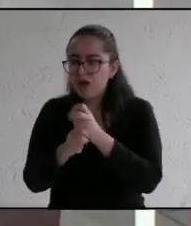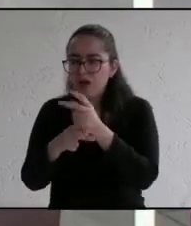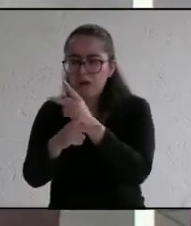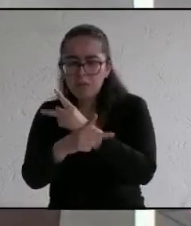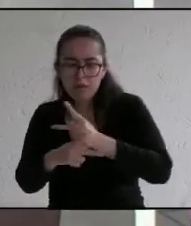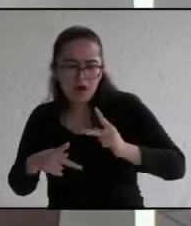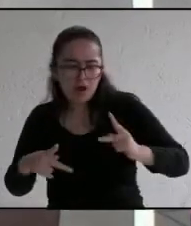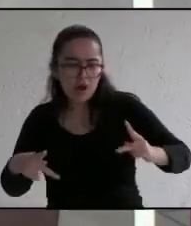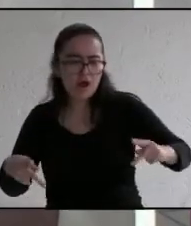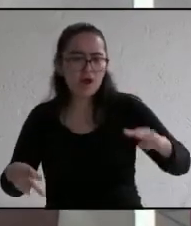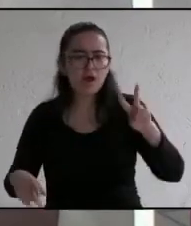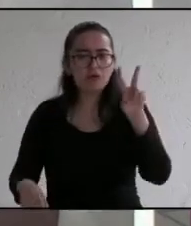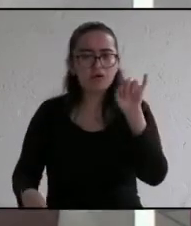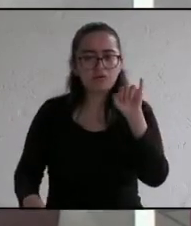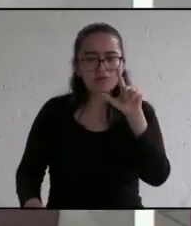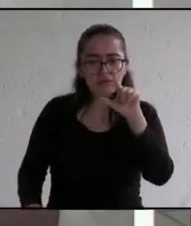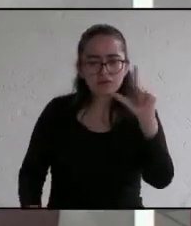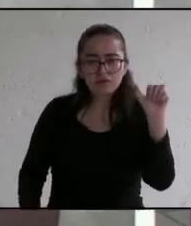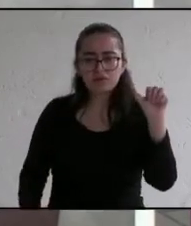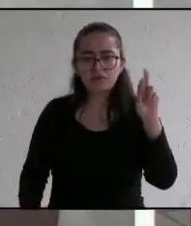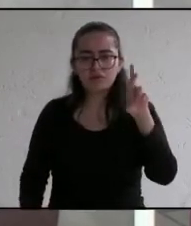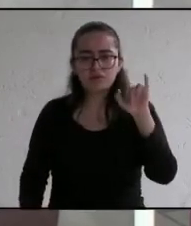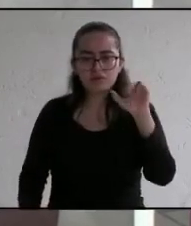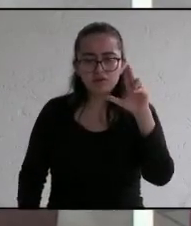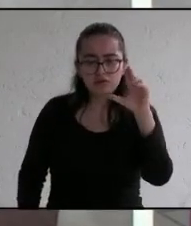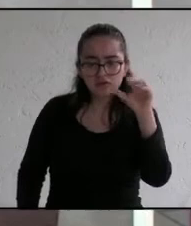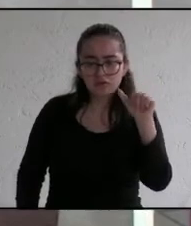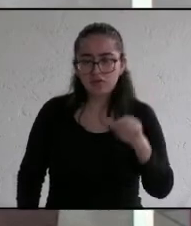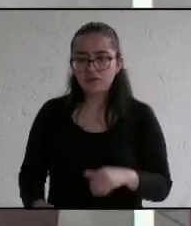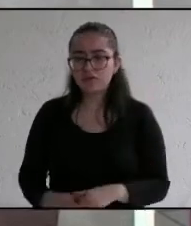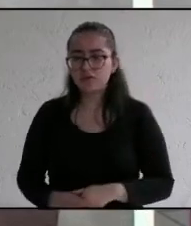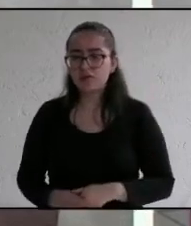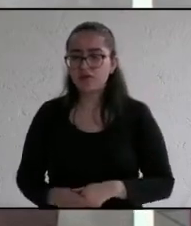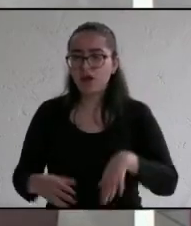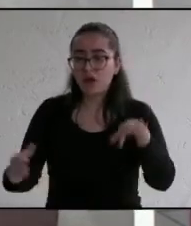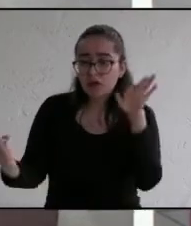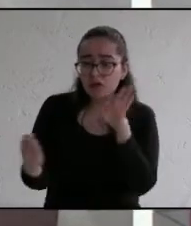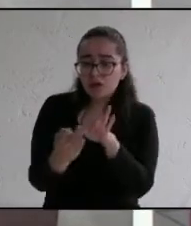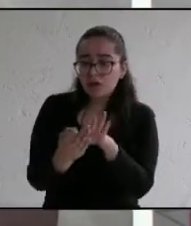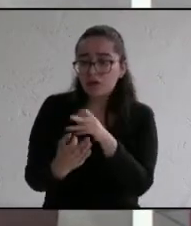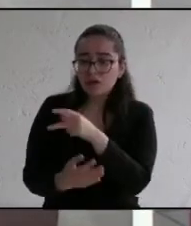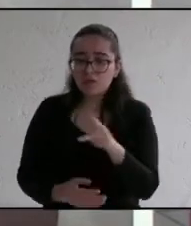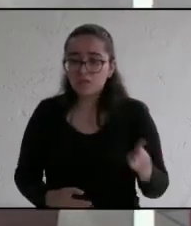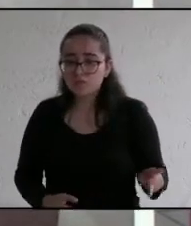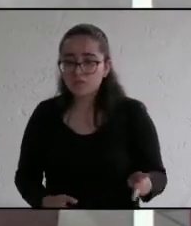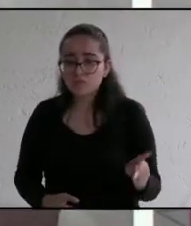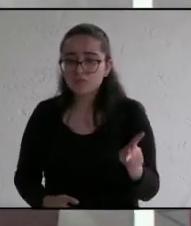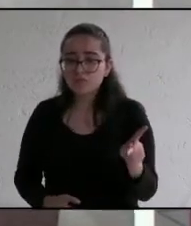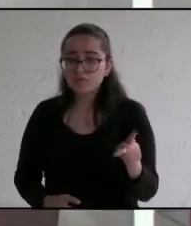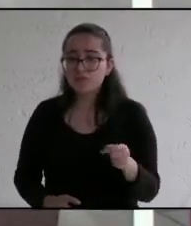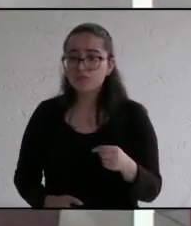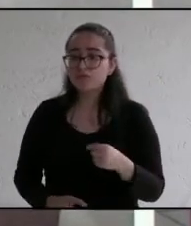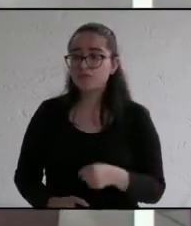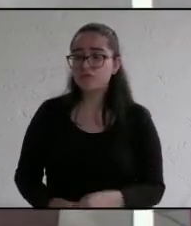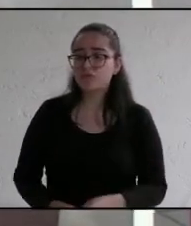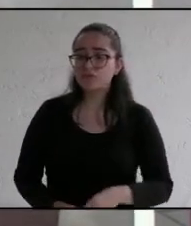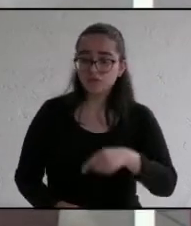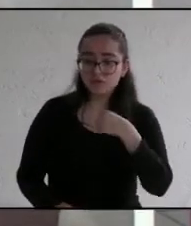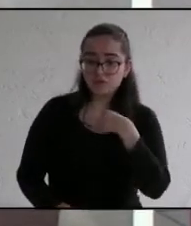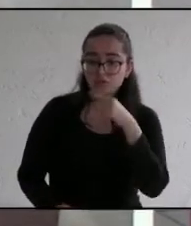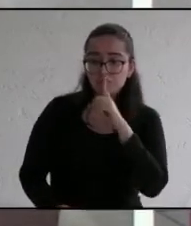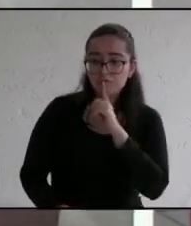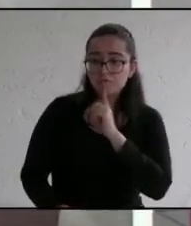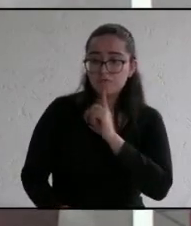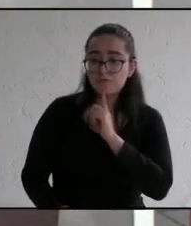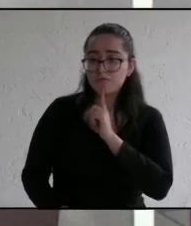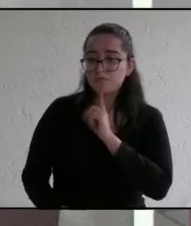y consultar con la ciudadanía si han tenido una candidata cercana al pueblo o solamente es mentira como están